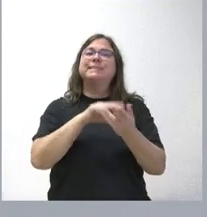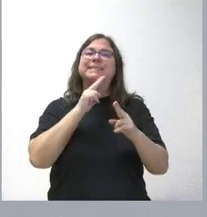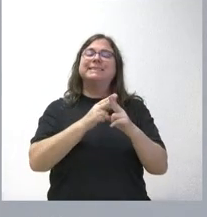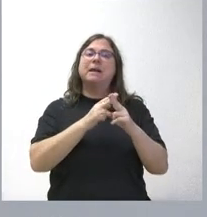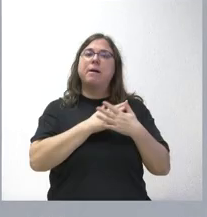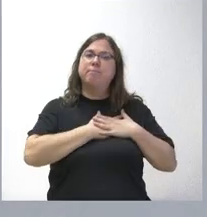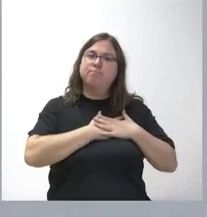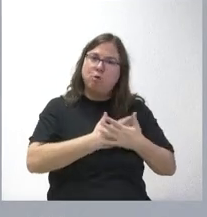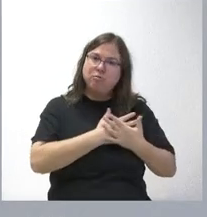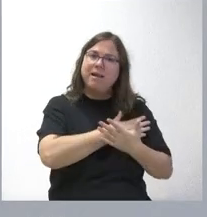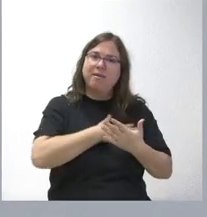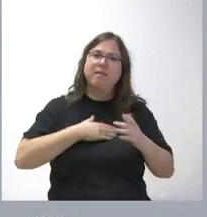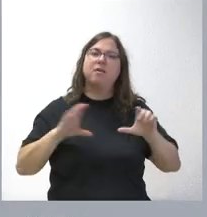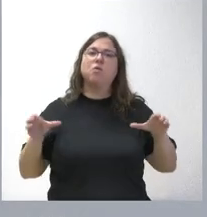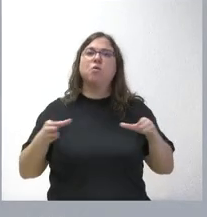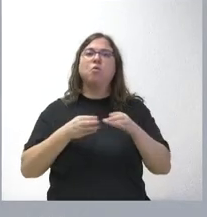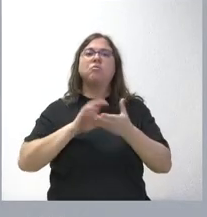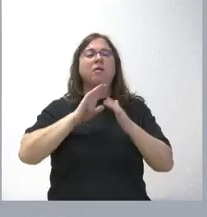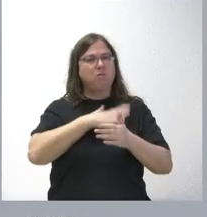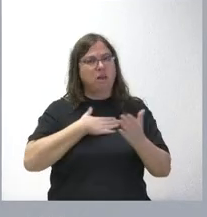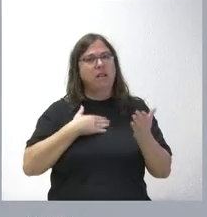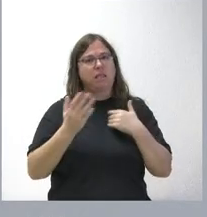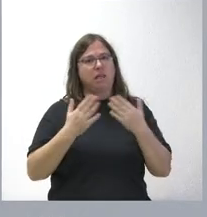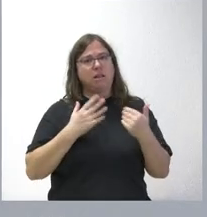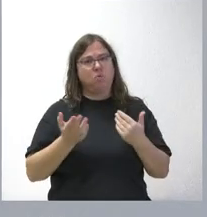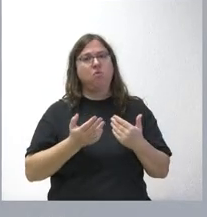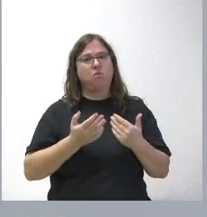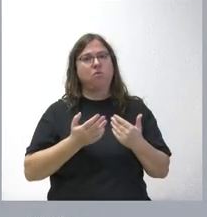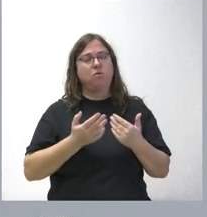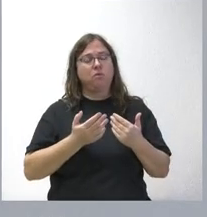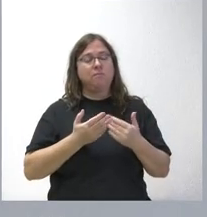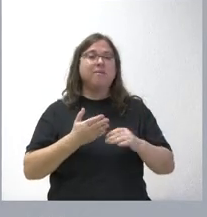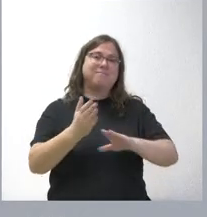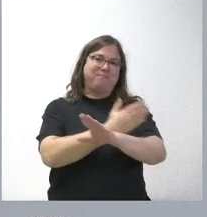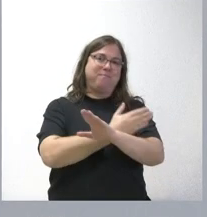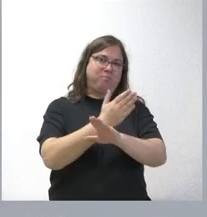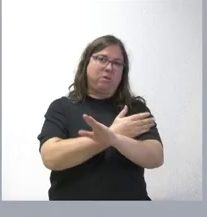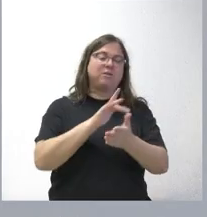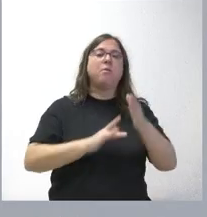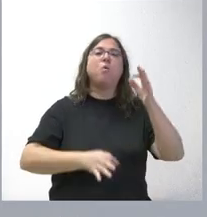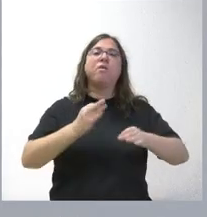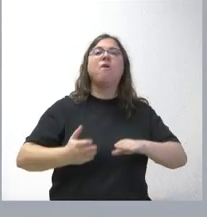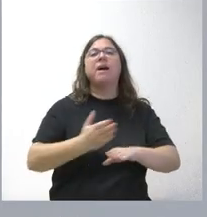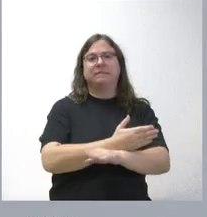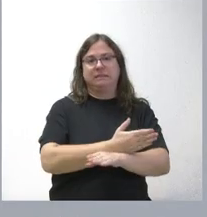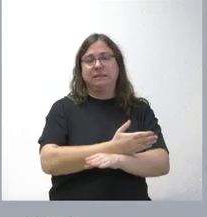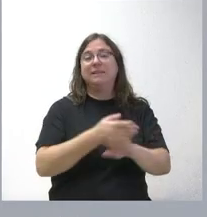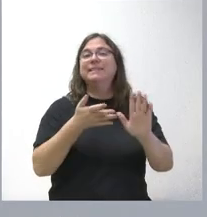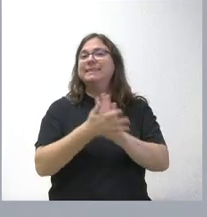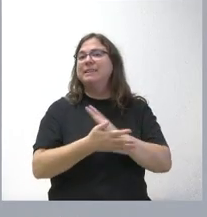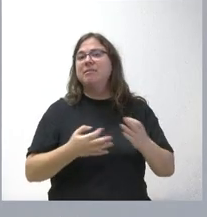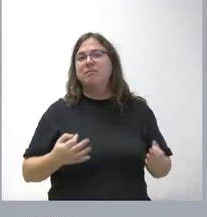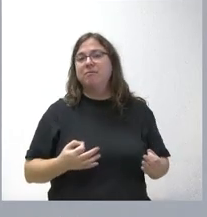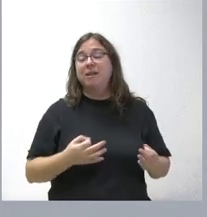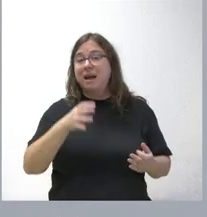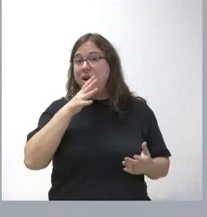Junta de Castellón de diálogo. Es un requerimiento vía previa, antes que la judicial. Y, por tanto, no se trata en